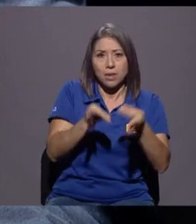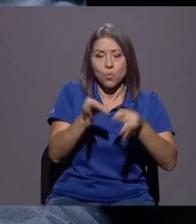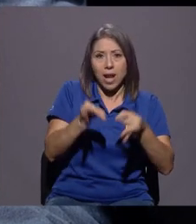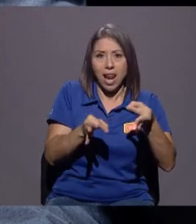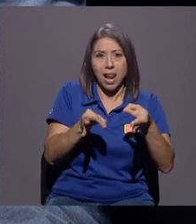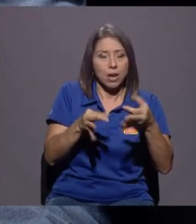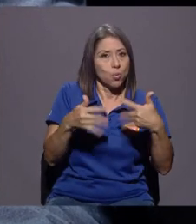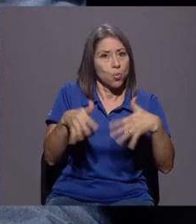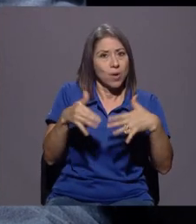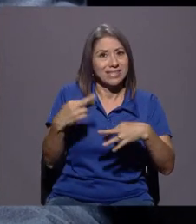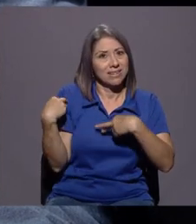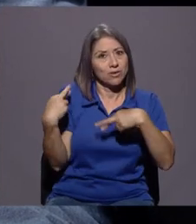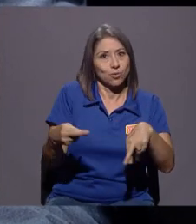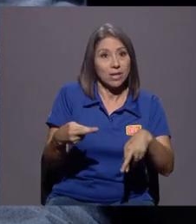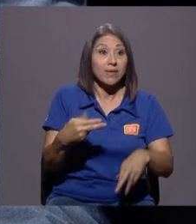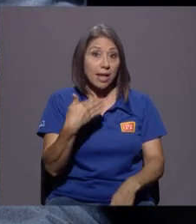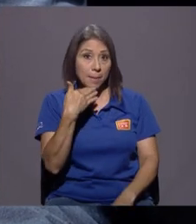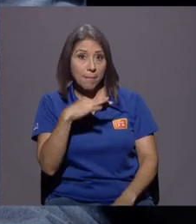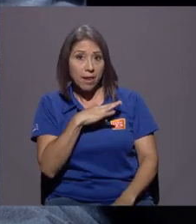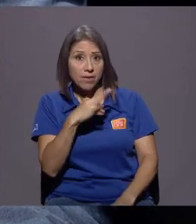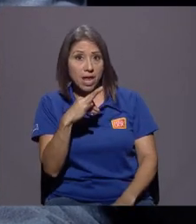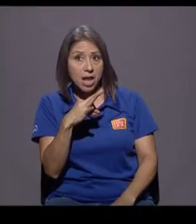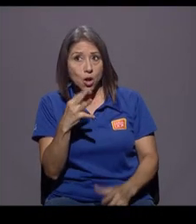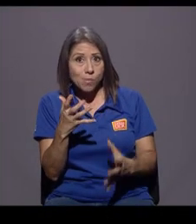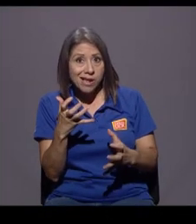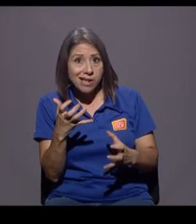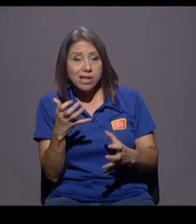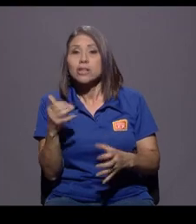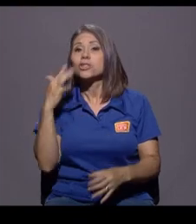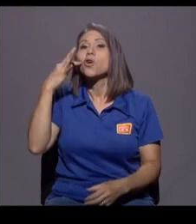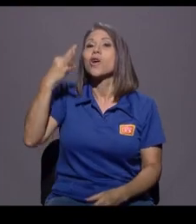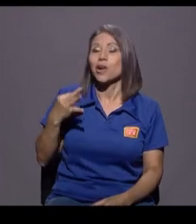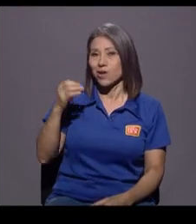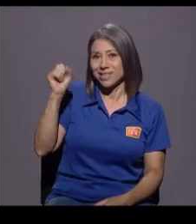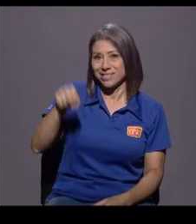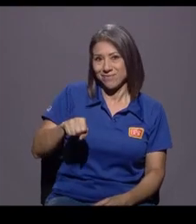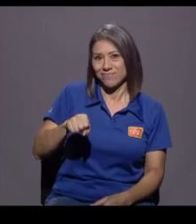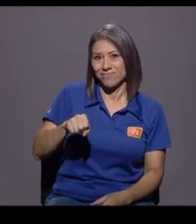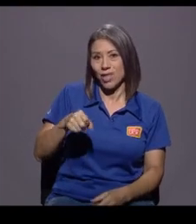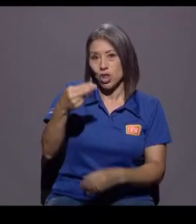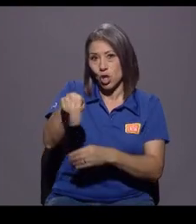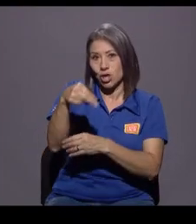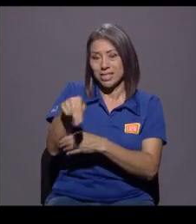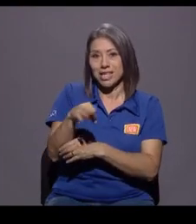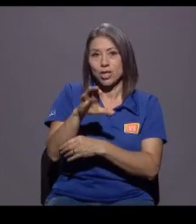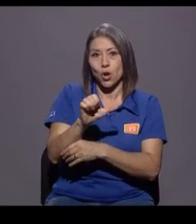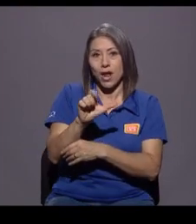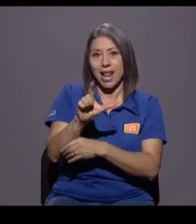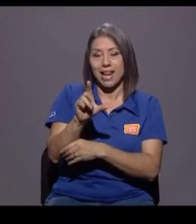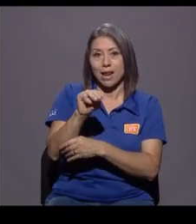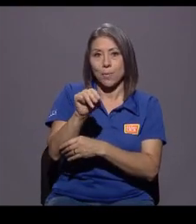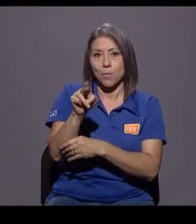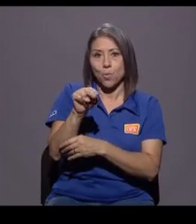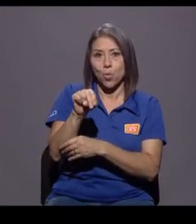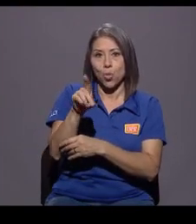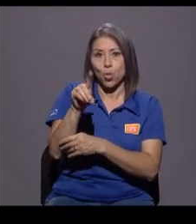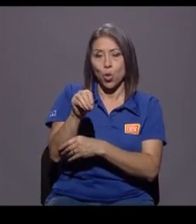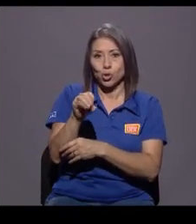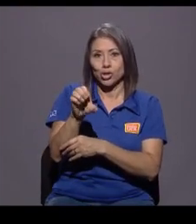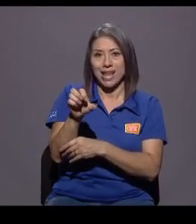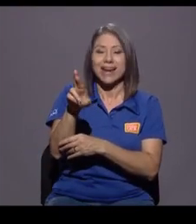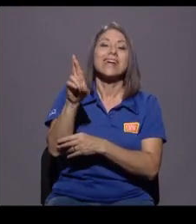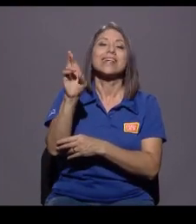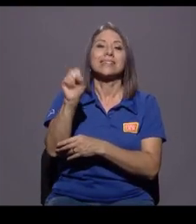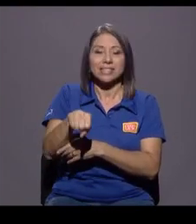¿Hay mala fe de parte de... Yo creo que sí, de parte del mundo. Yo creo que de parte del mundo CR sí, creo que hay mala fe. Y yo lo puse